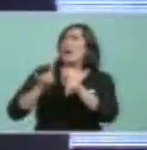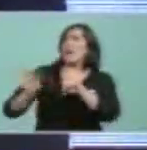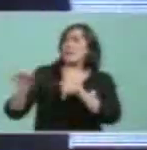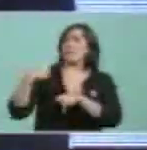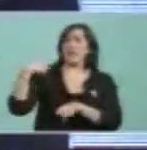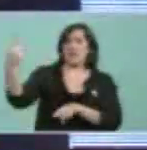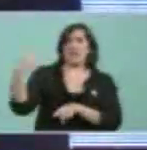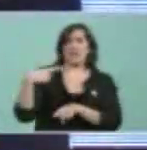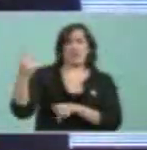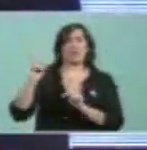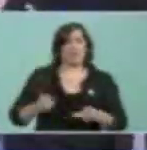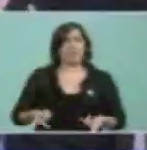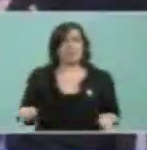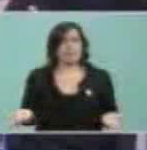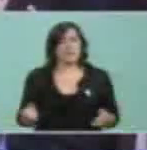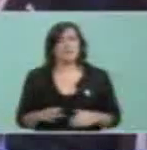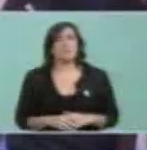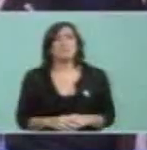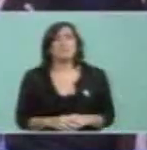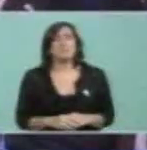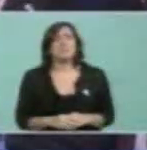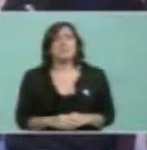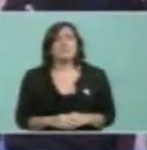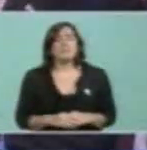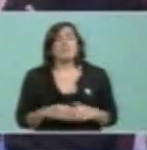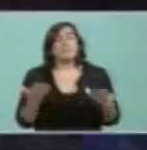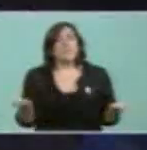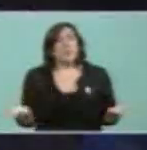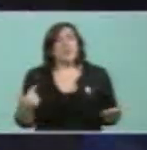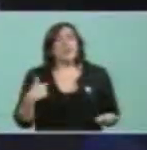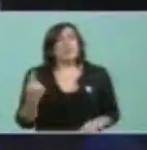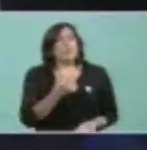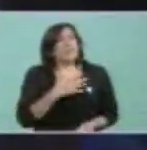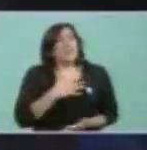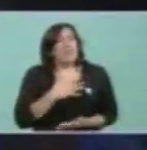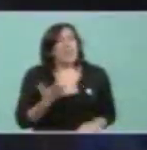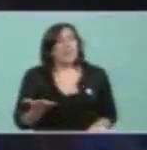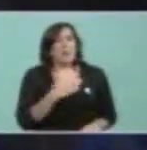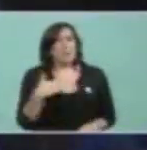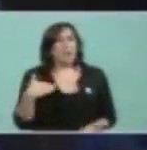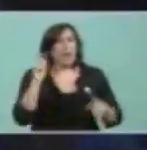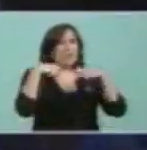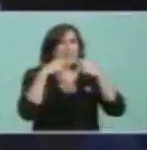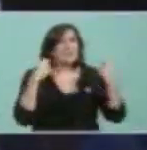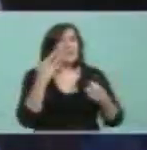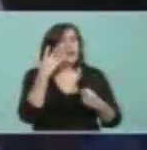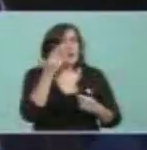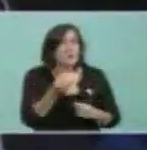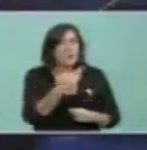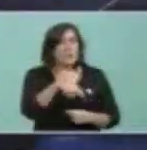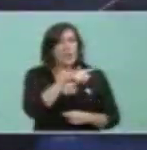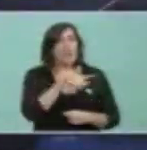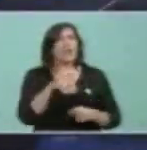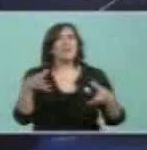Bueno, mis queridas, mis queridas madres y abuelas, organismos de derechos humanos.